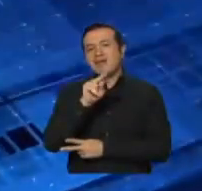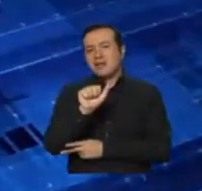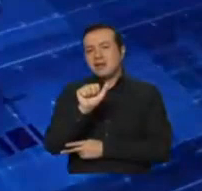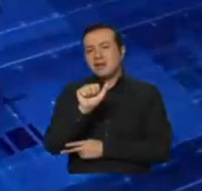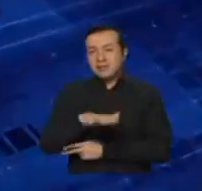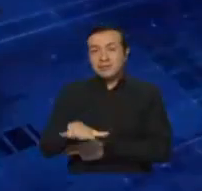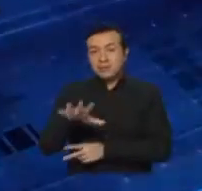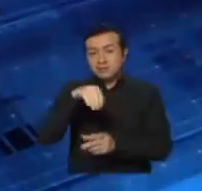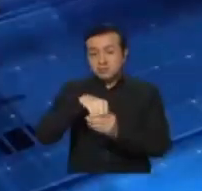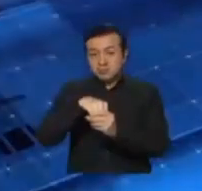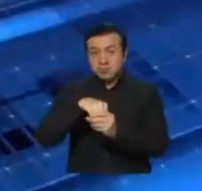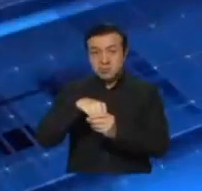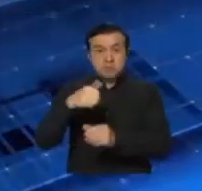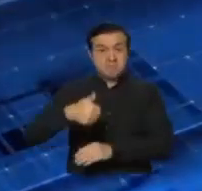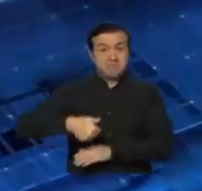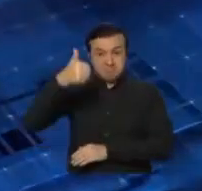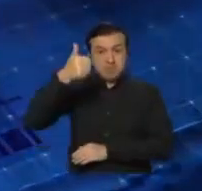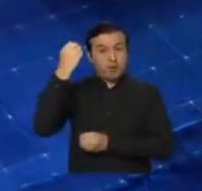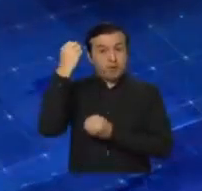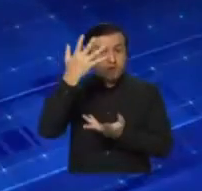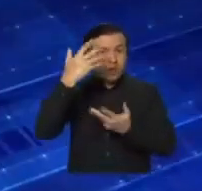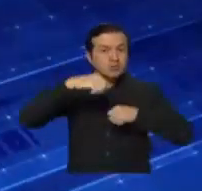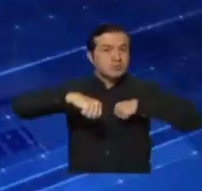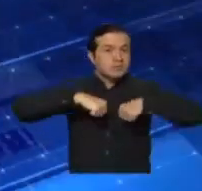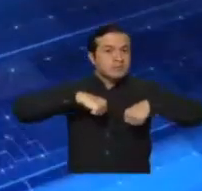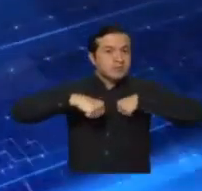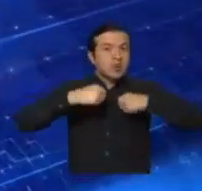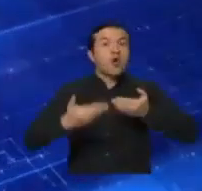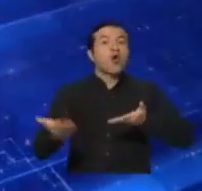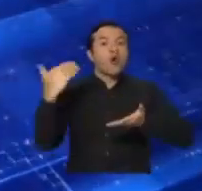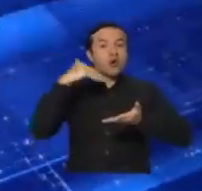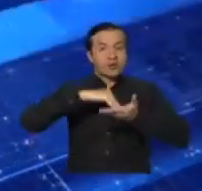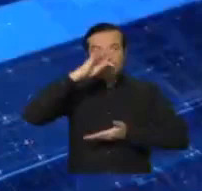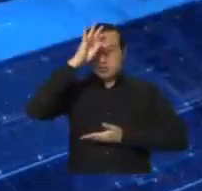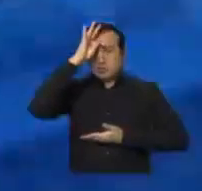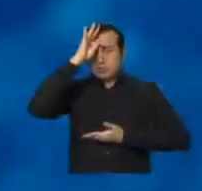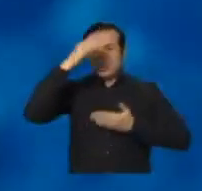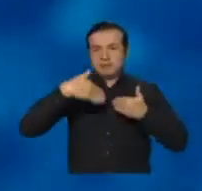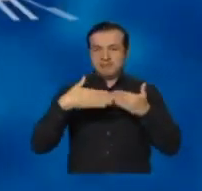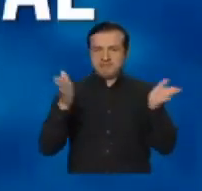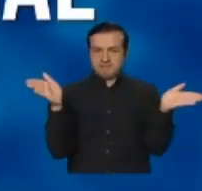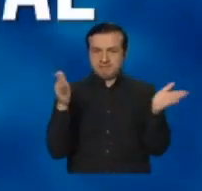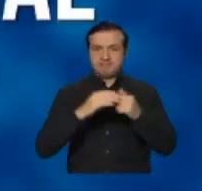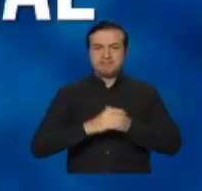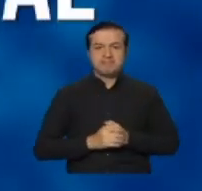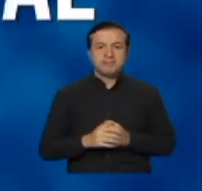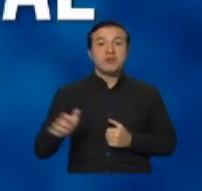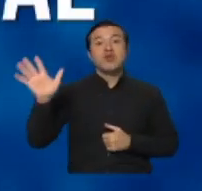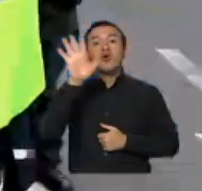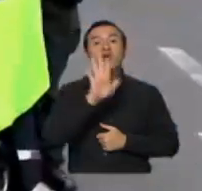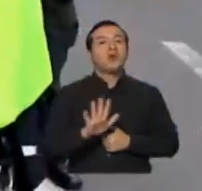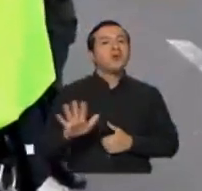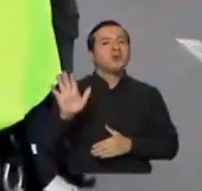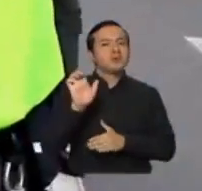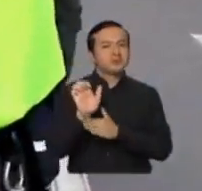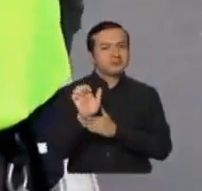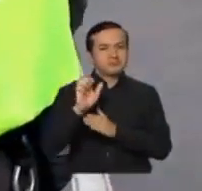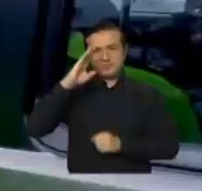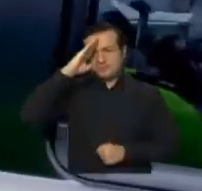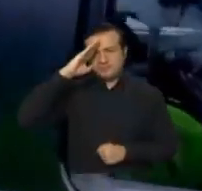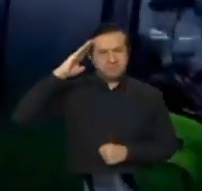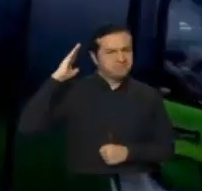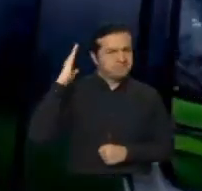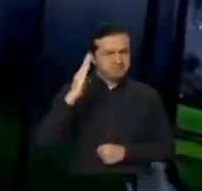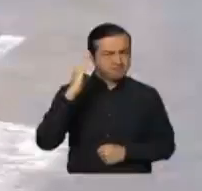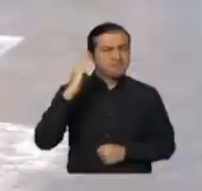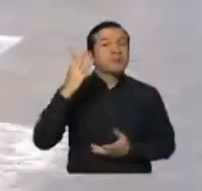adelantó que se están haciendo gestiones a fin de reabrir esta unidad de salud. A escala nacional, la Policía